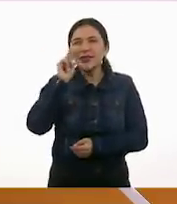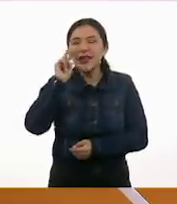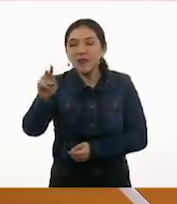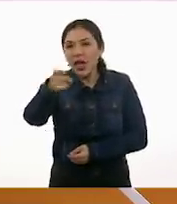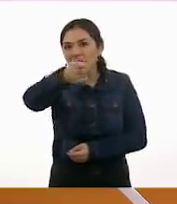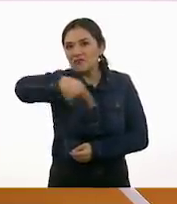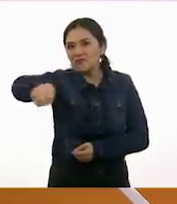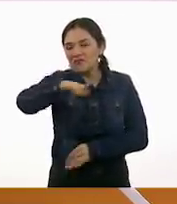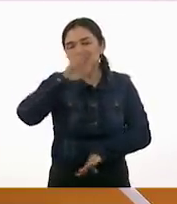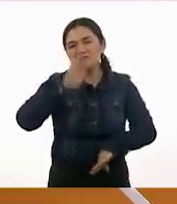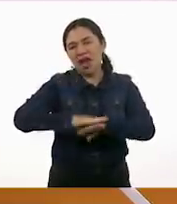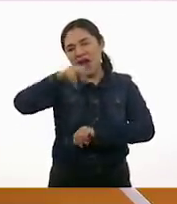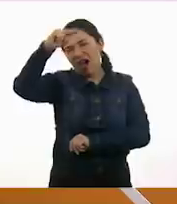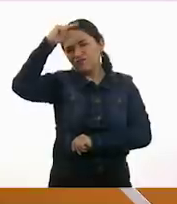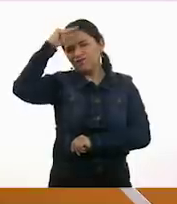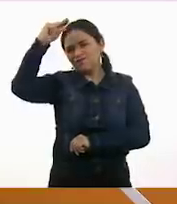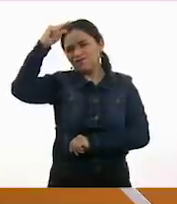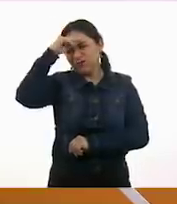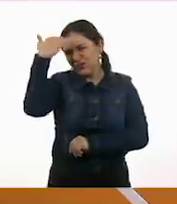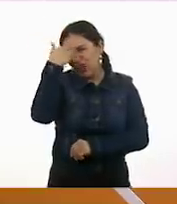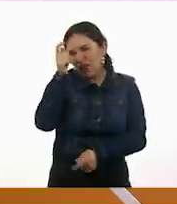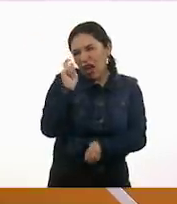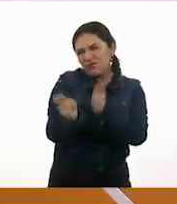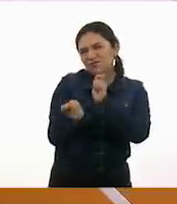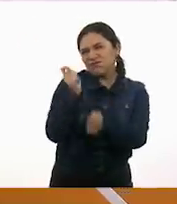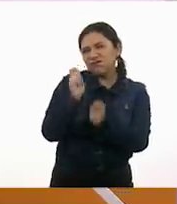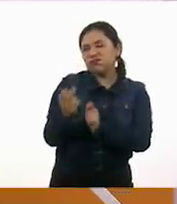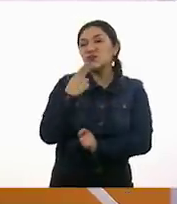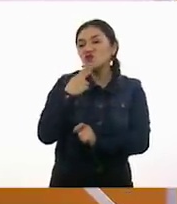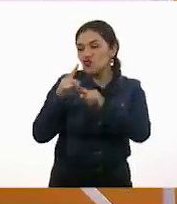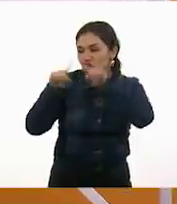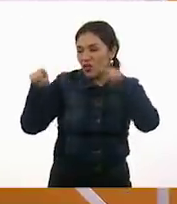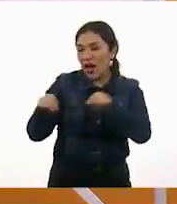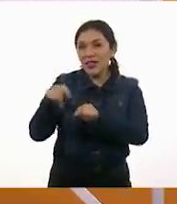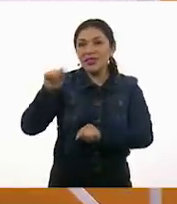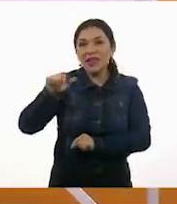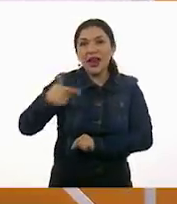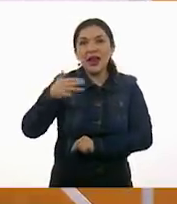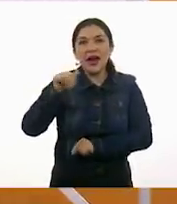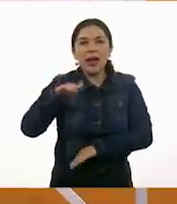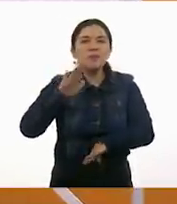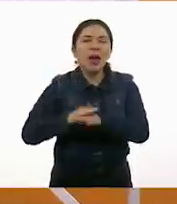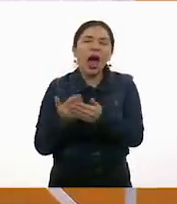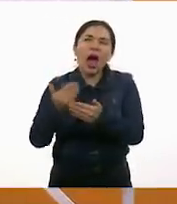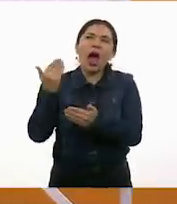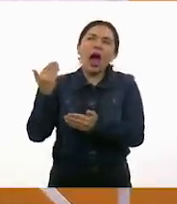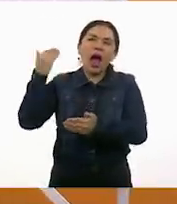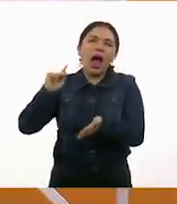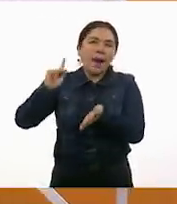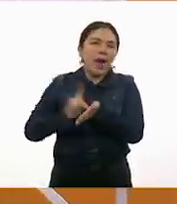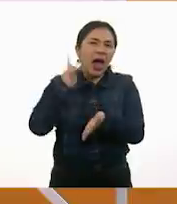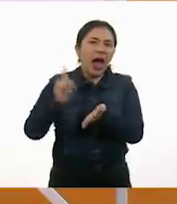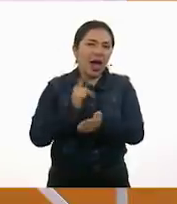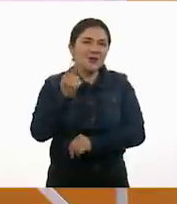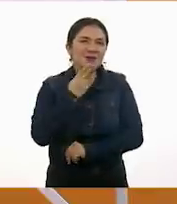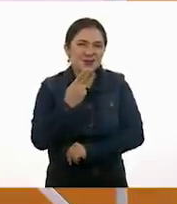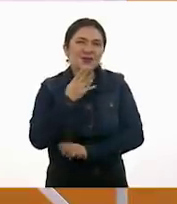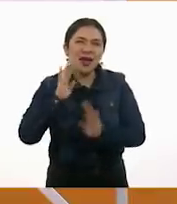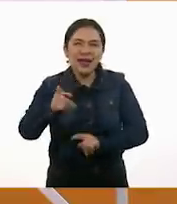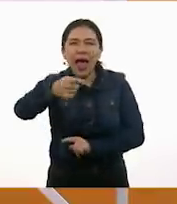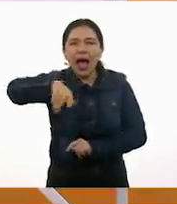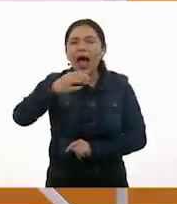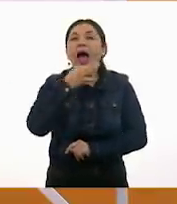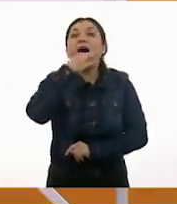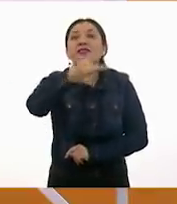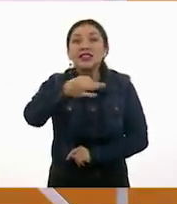nuestros niños y niñas son expertos ya en usar el tangram porque lo hemos utilizado en muchas clases. Entonces, ellos te